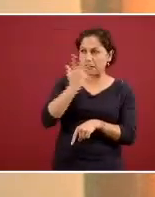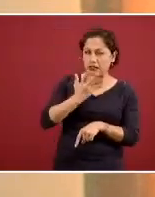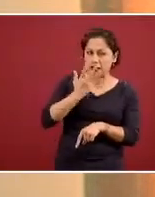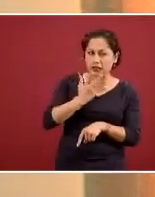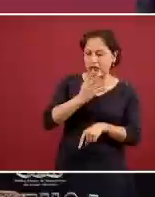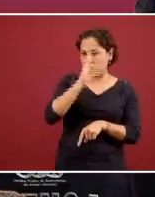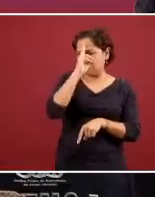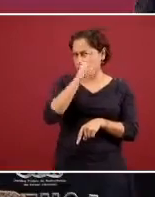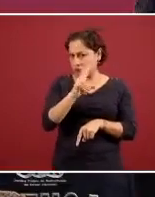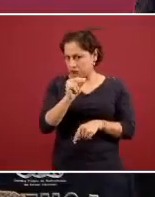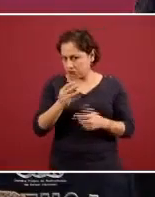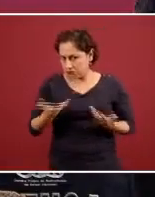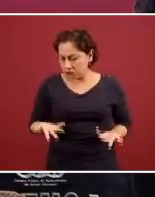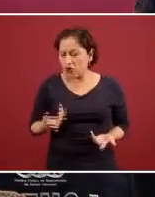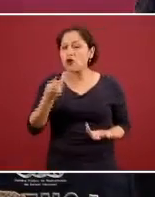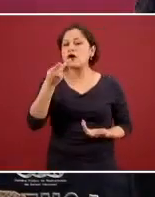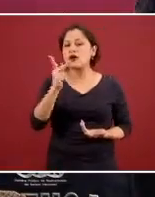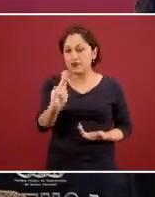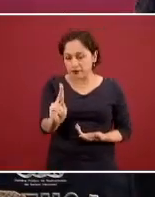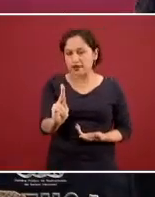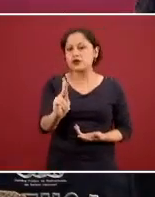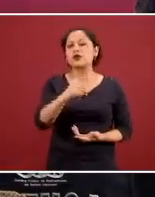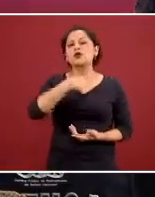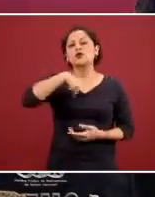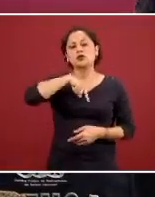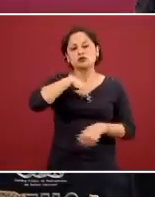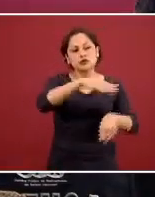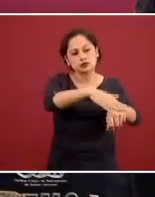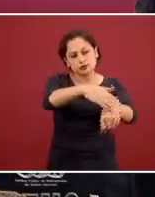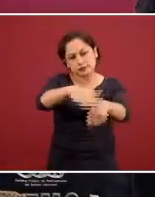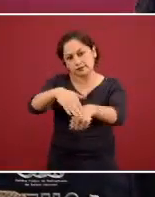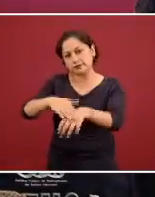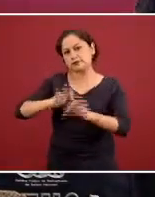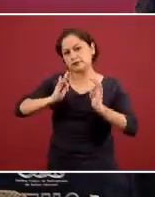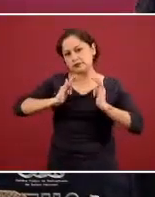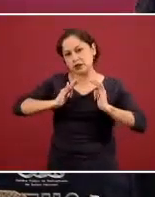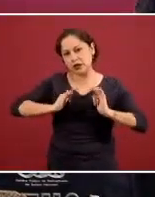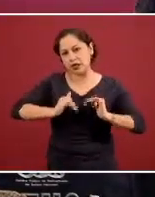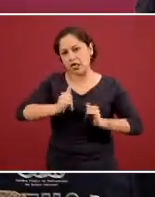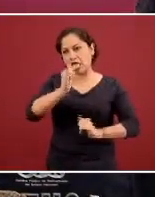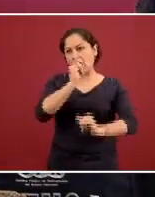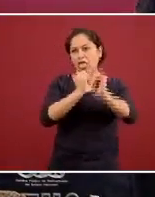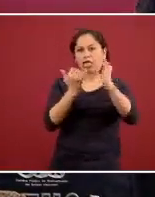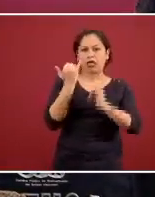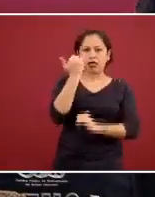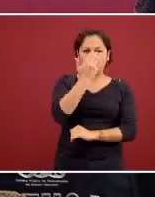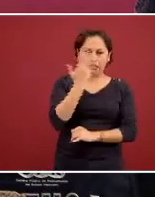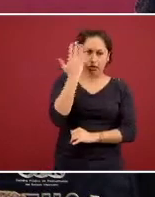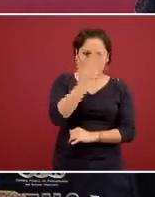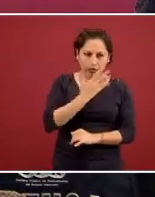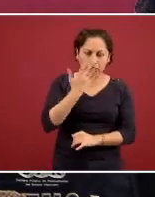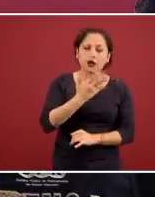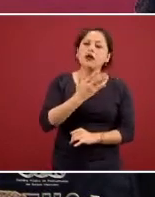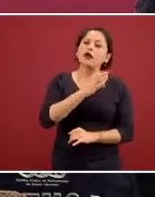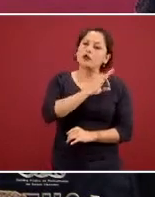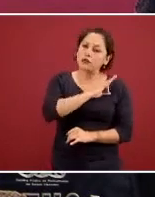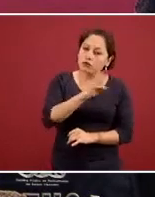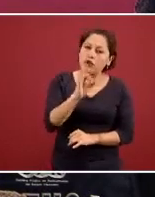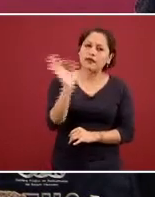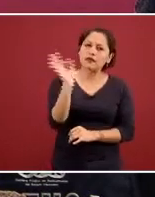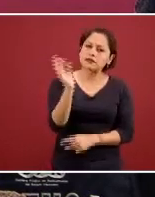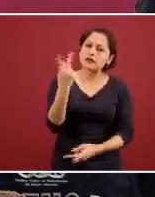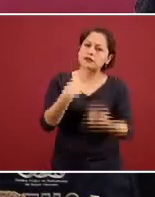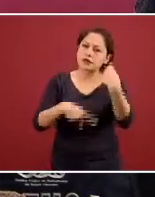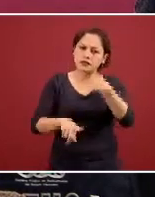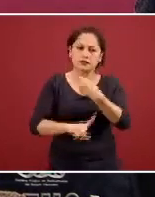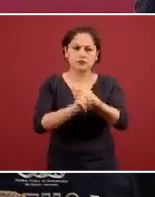hacemos un llamado importante a la mesura a la temperanza el beber en exceso puede tener también algunas complicaciones importantes